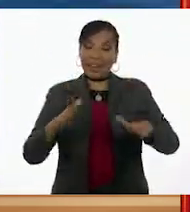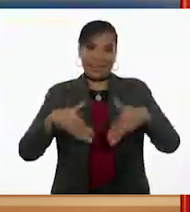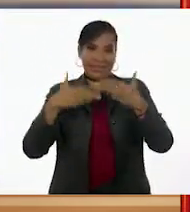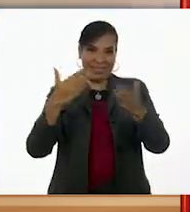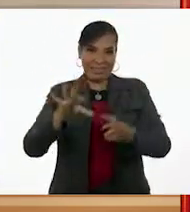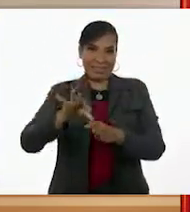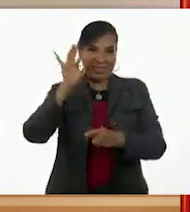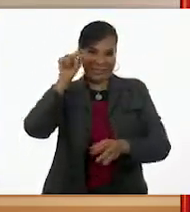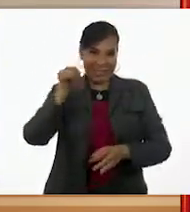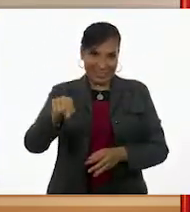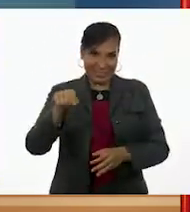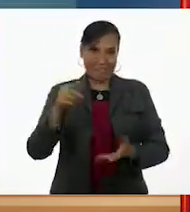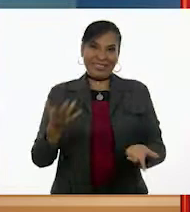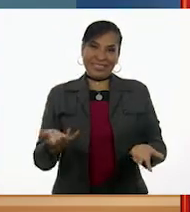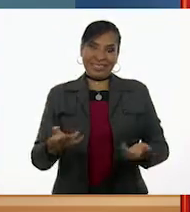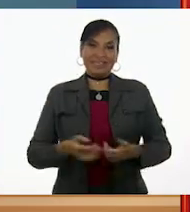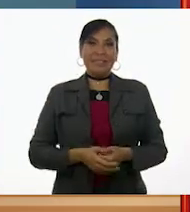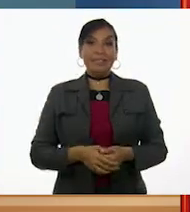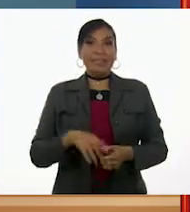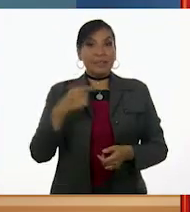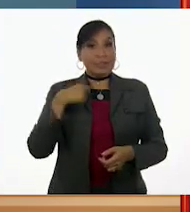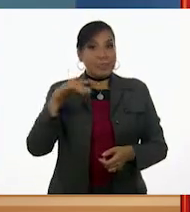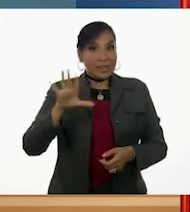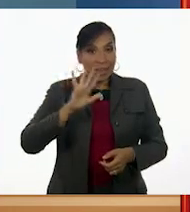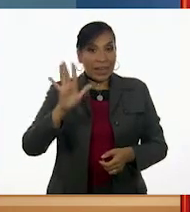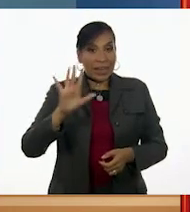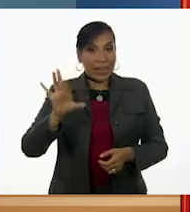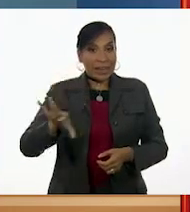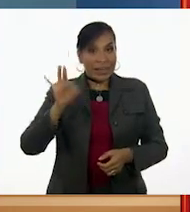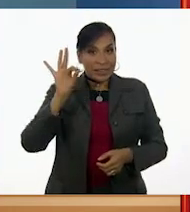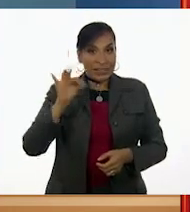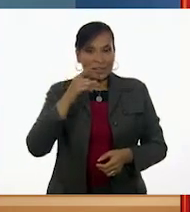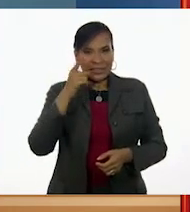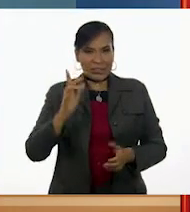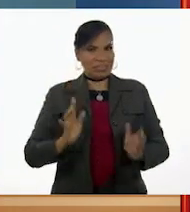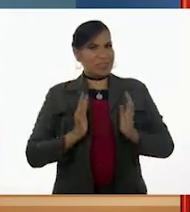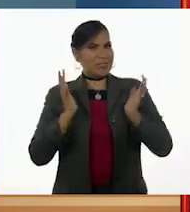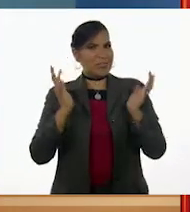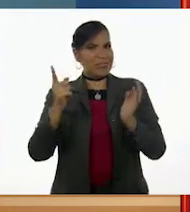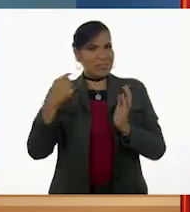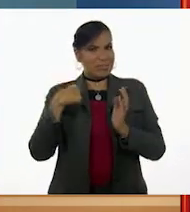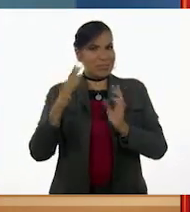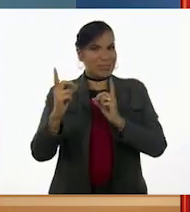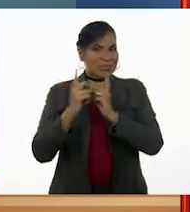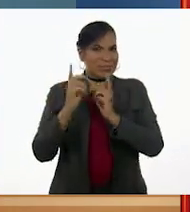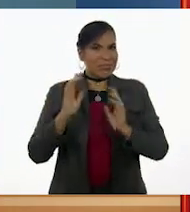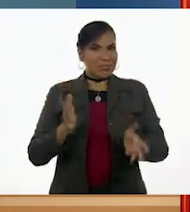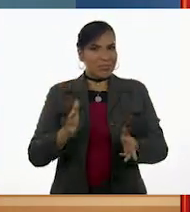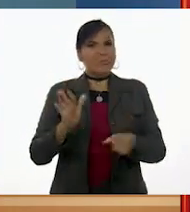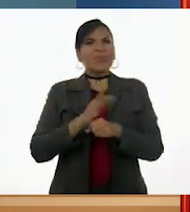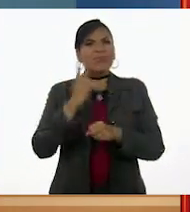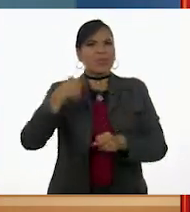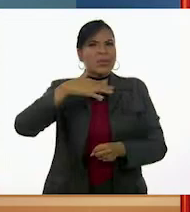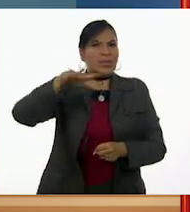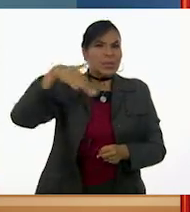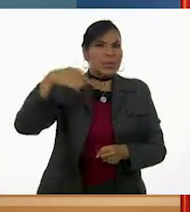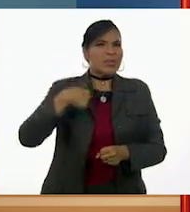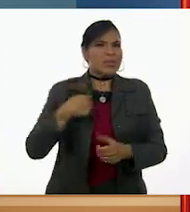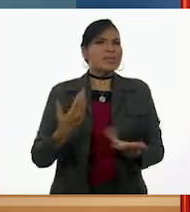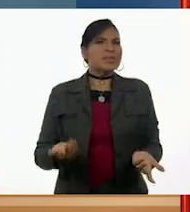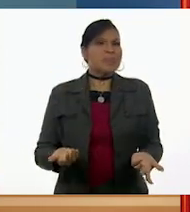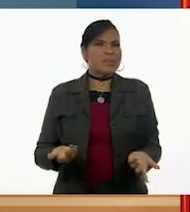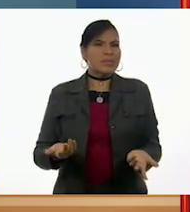encontrarte. ¿Encontrarme? Preguntó Roberto sorprendido. ¿Por qué me estabas buscando?